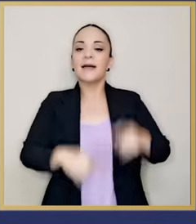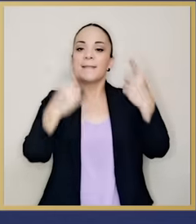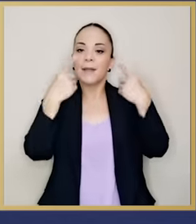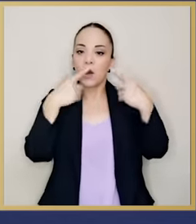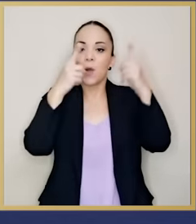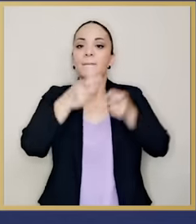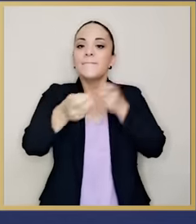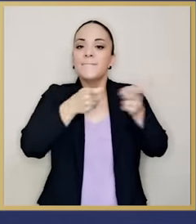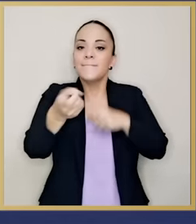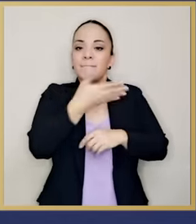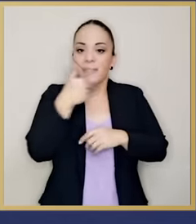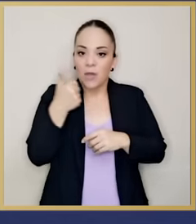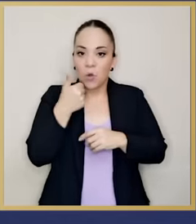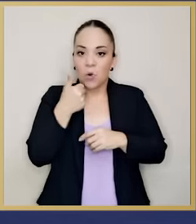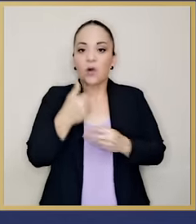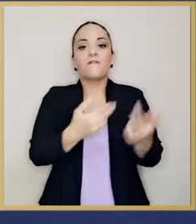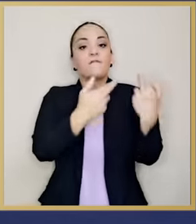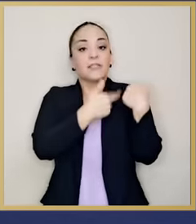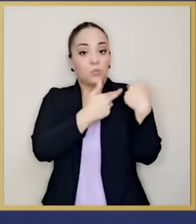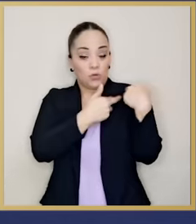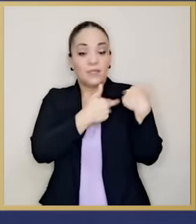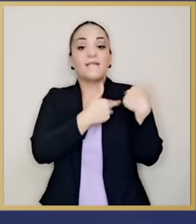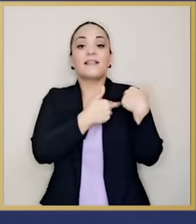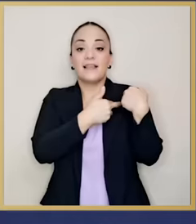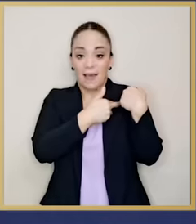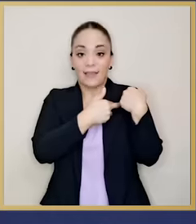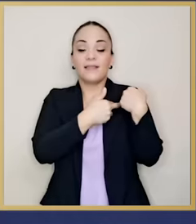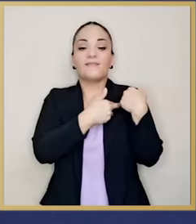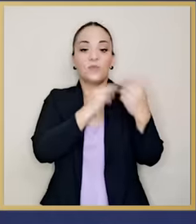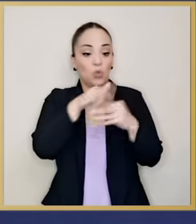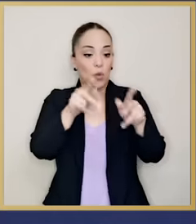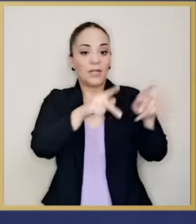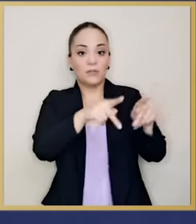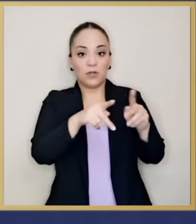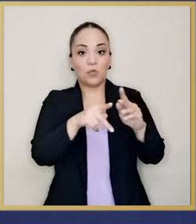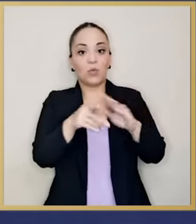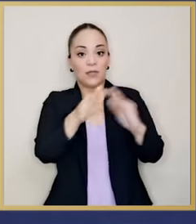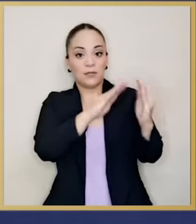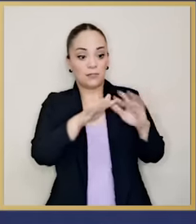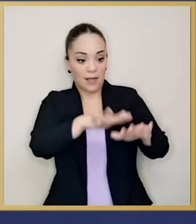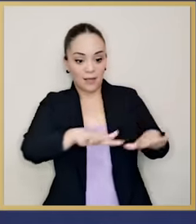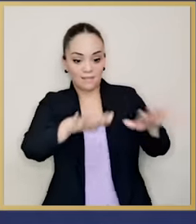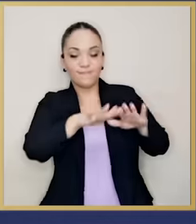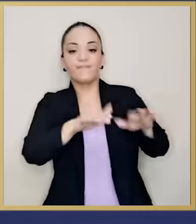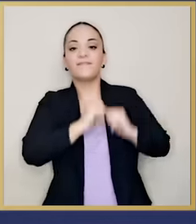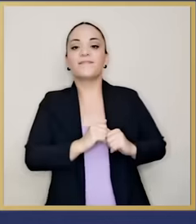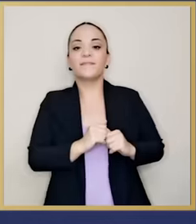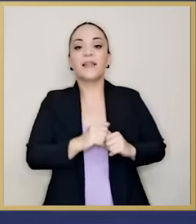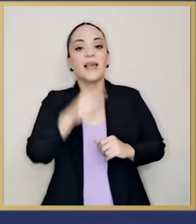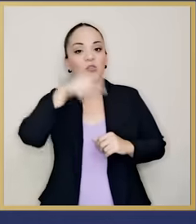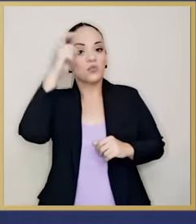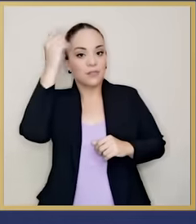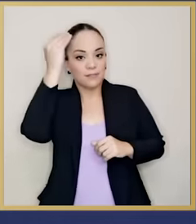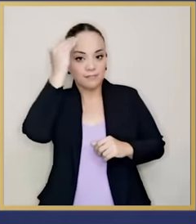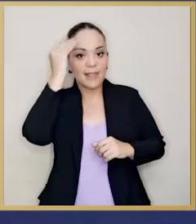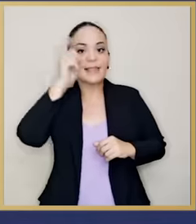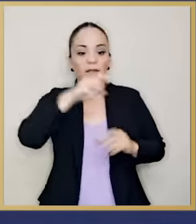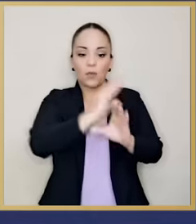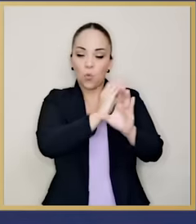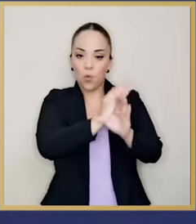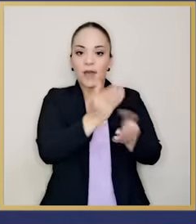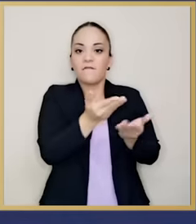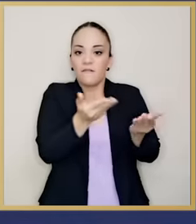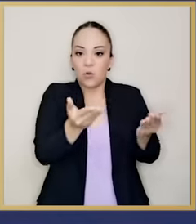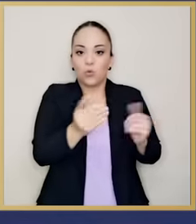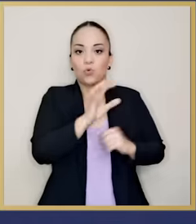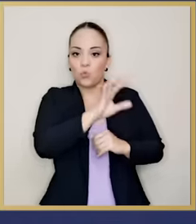pueda manejar mejor y tomar responsabilidad la gente de la zona que está en esas propiedades, saber que tiene que cuidar el recurso